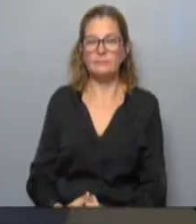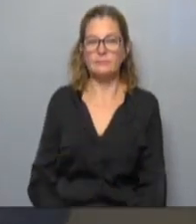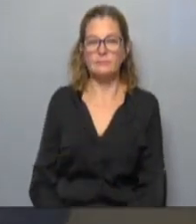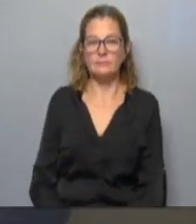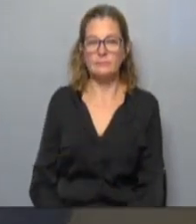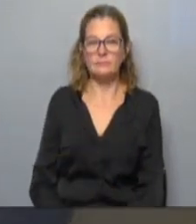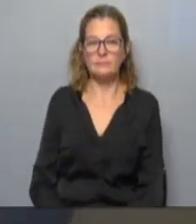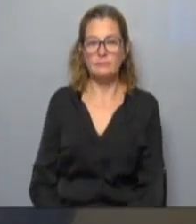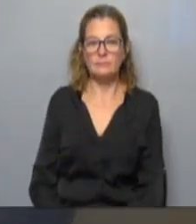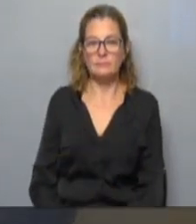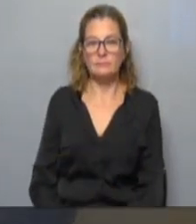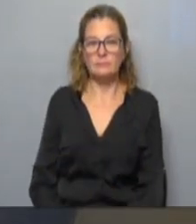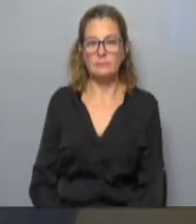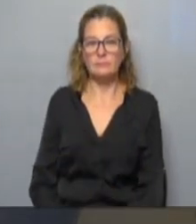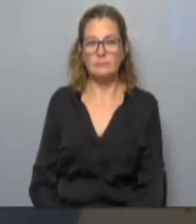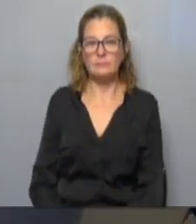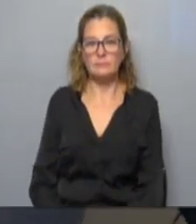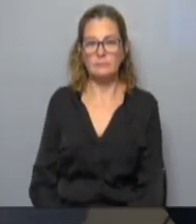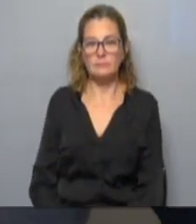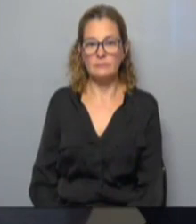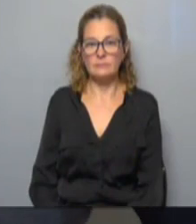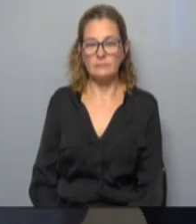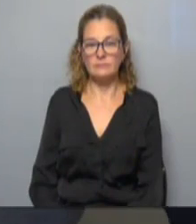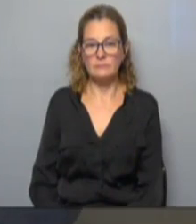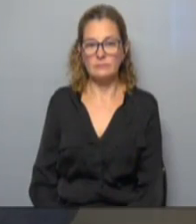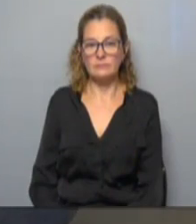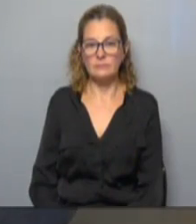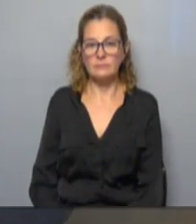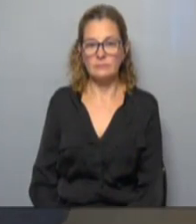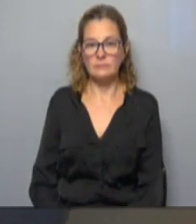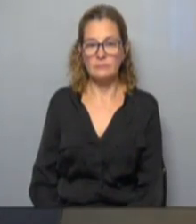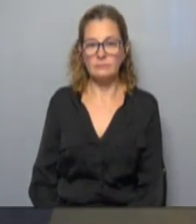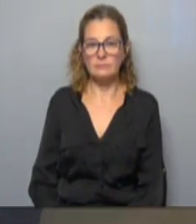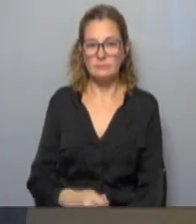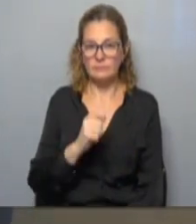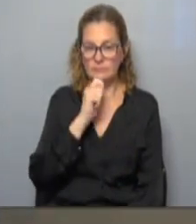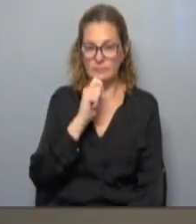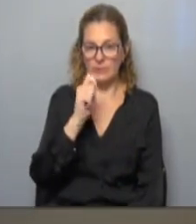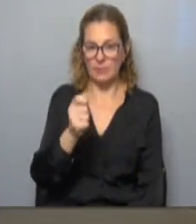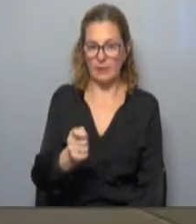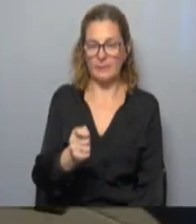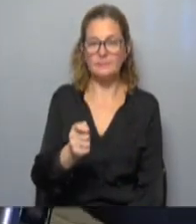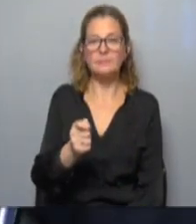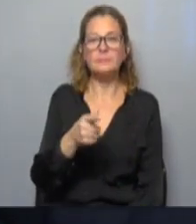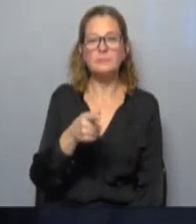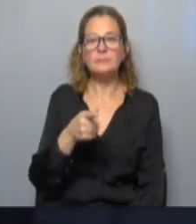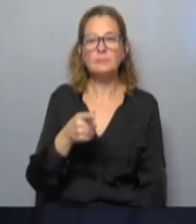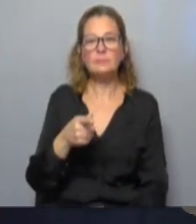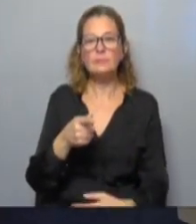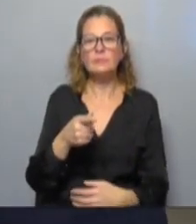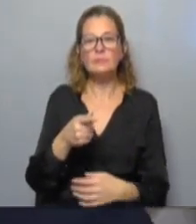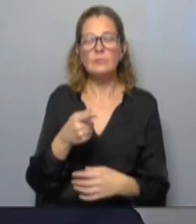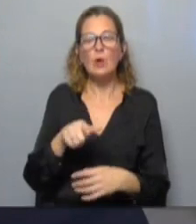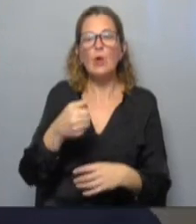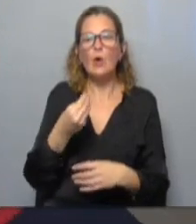Pereira. Ya lo tenemos a Fernando Pereira. ¿Qué Pereira? Bueno, ¿cómo